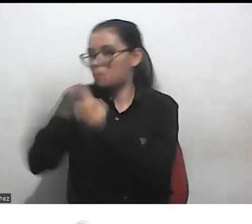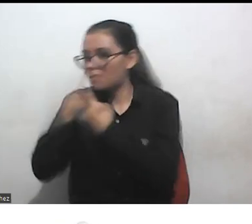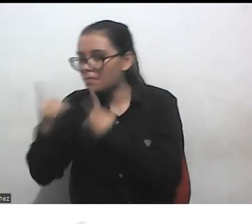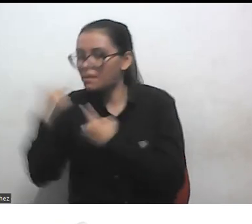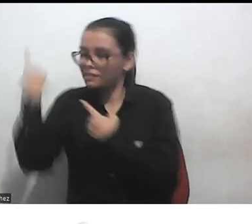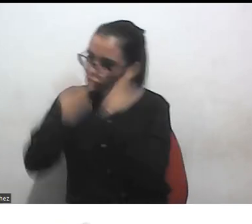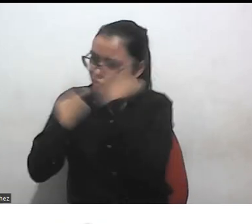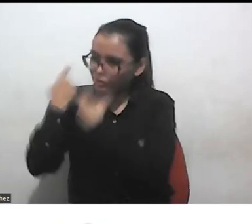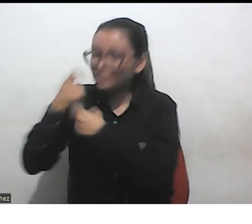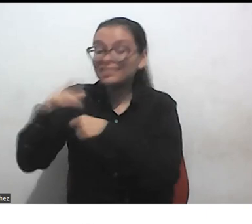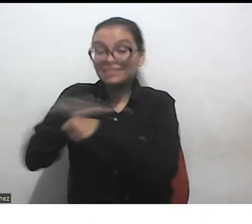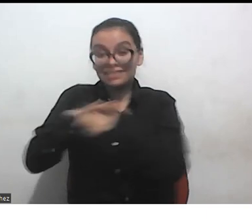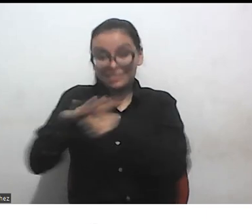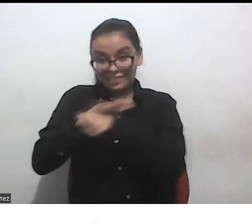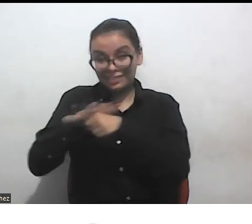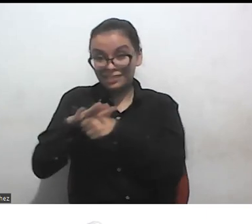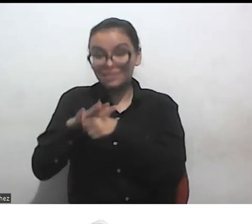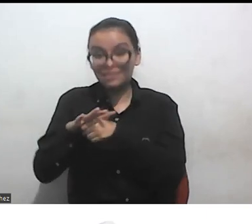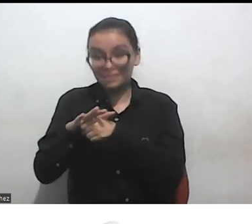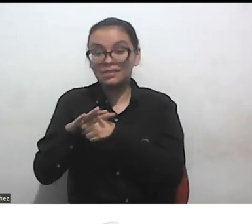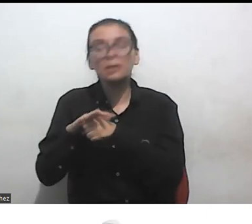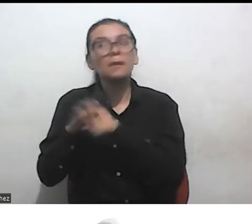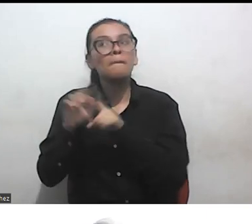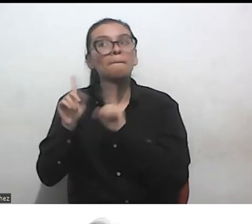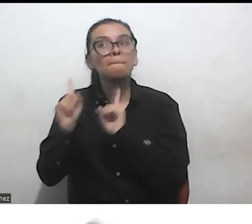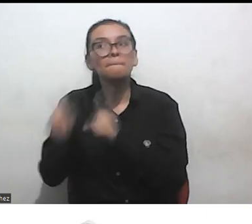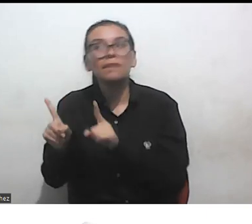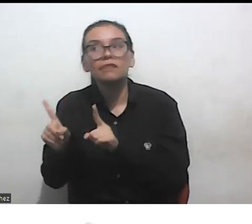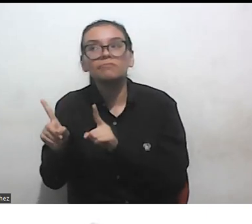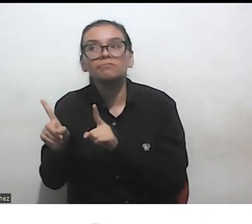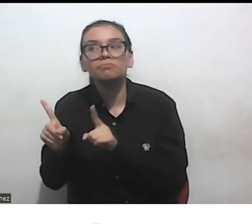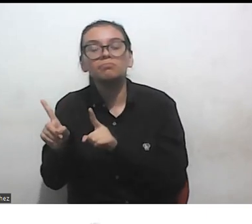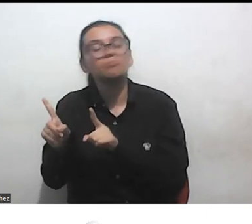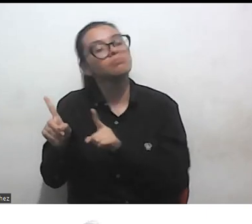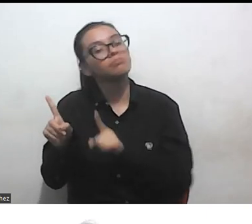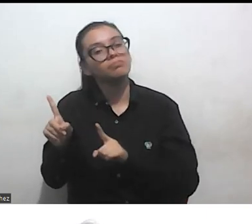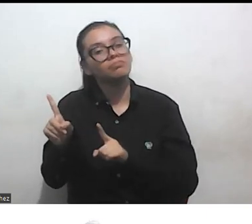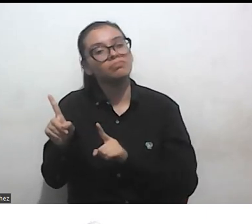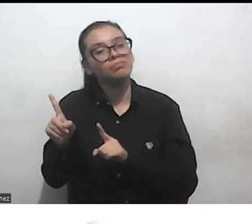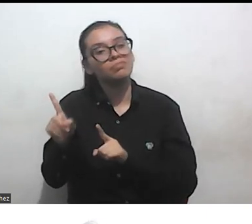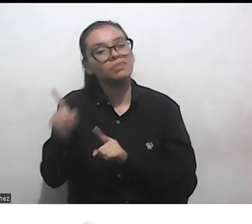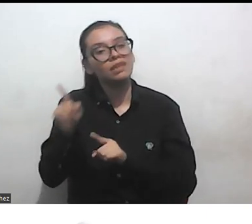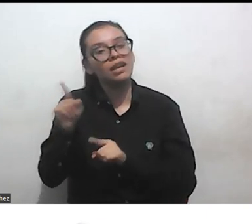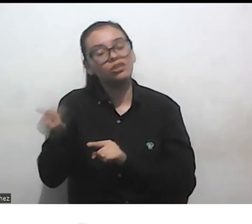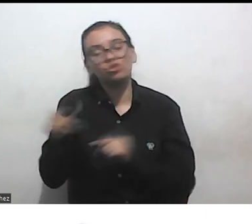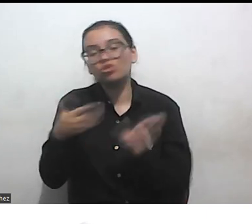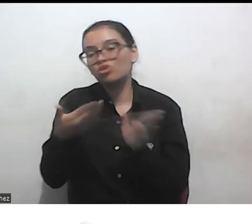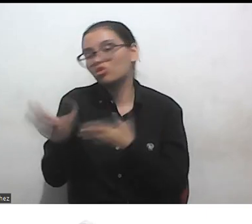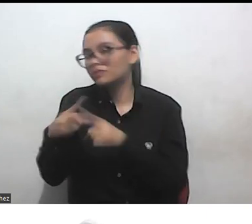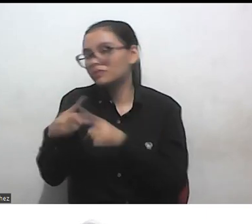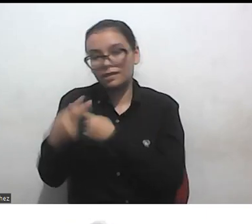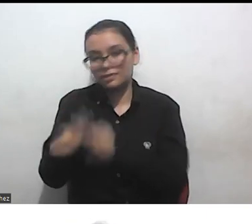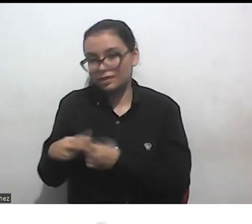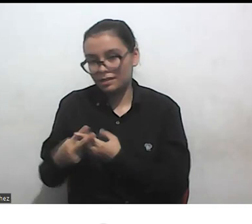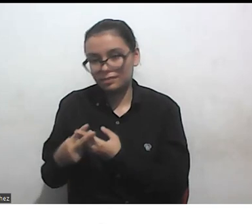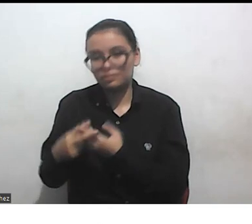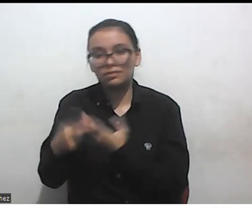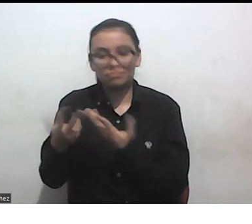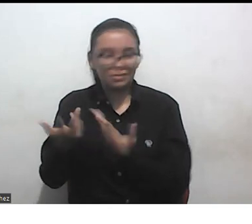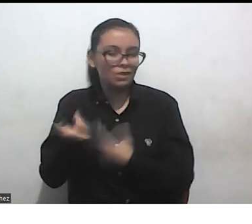de muchas cosas, pero las personas que atienden a cursos, talleres, así como nosotras mismas,